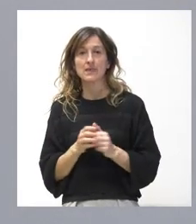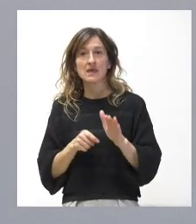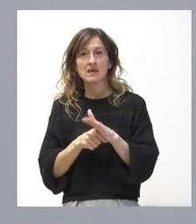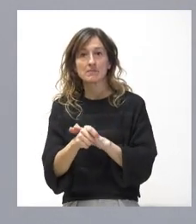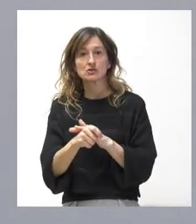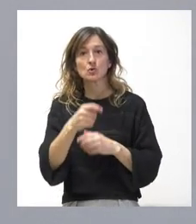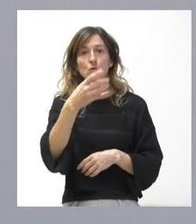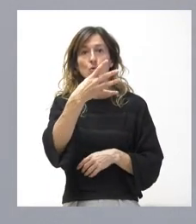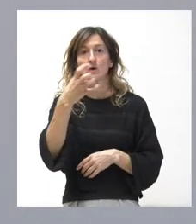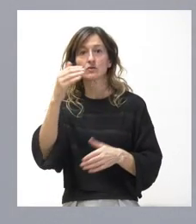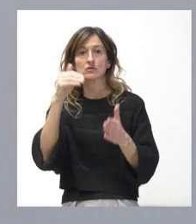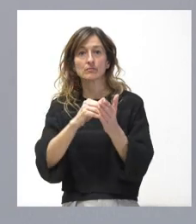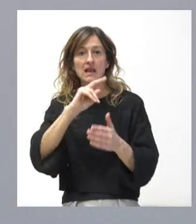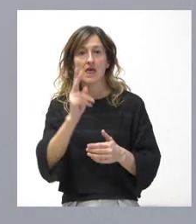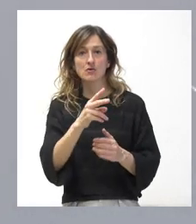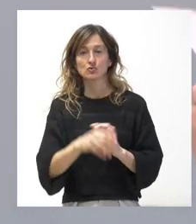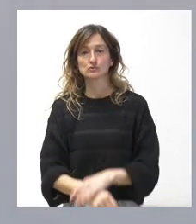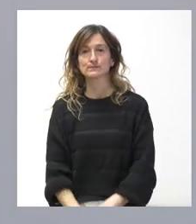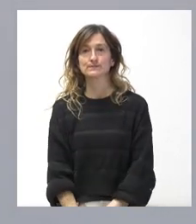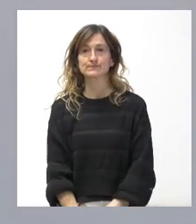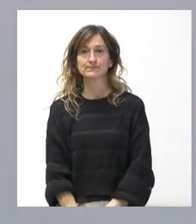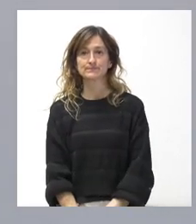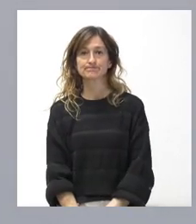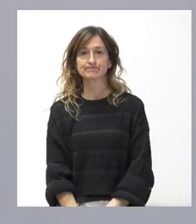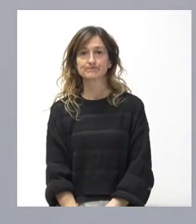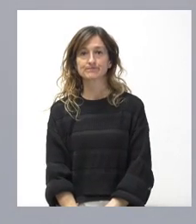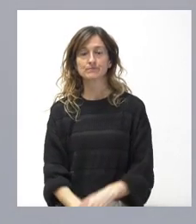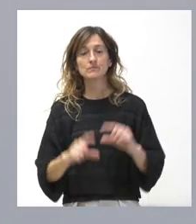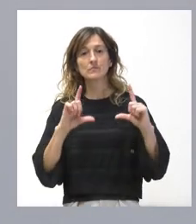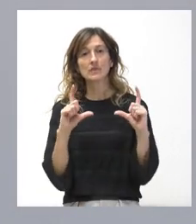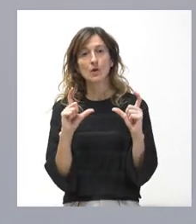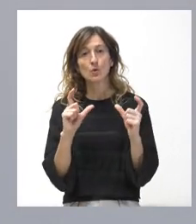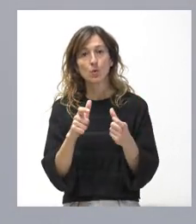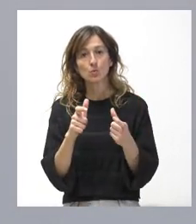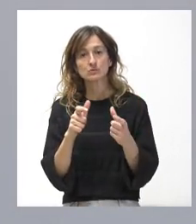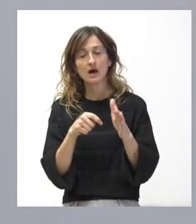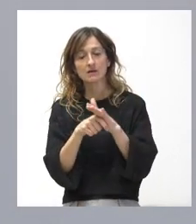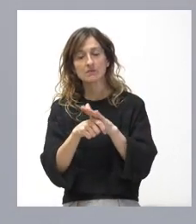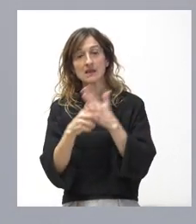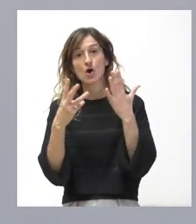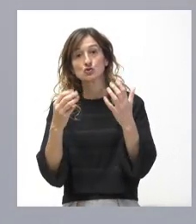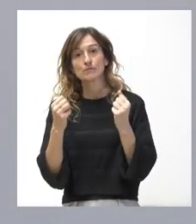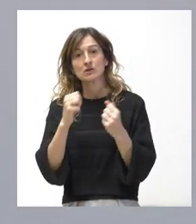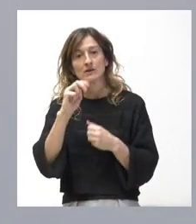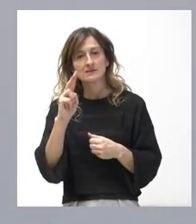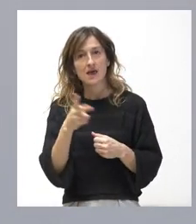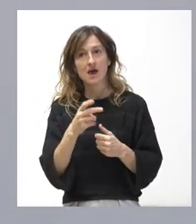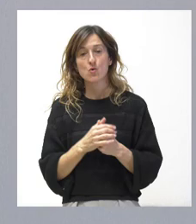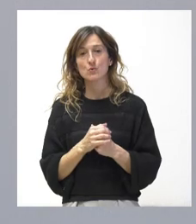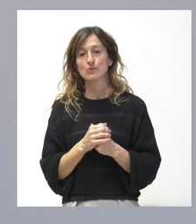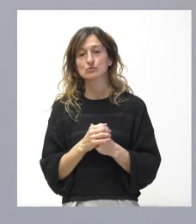total de 400.000 euros. La Junta invierte 8 millones de euros en